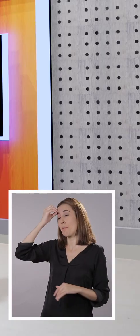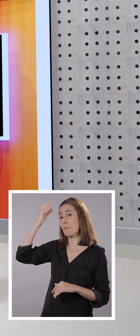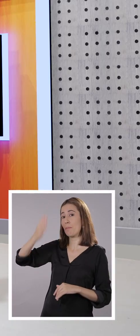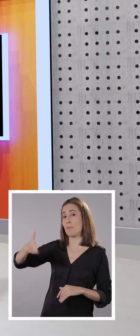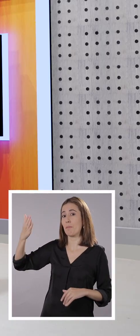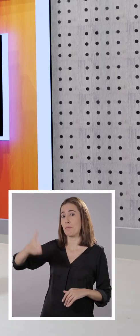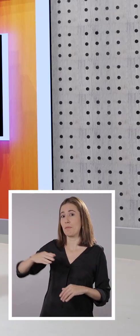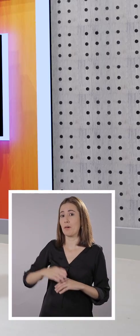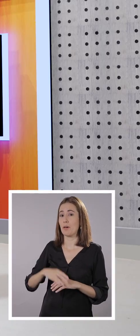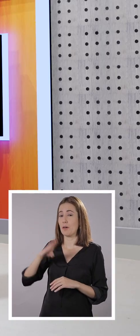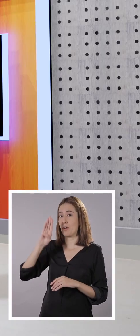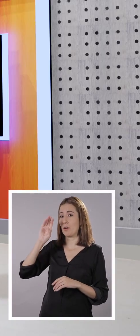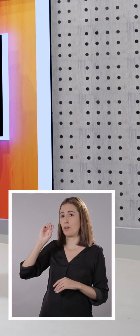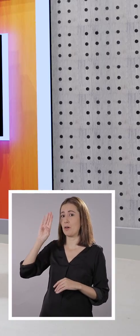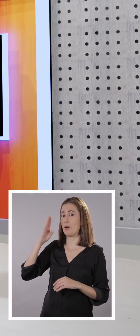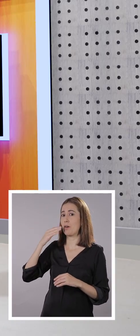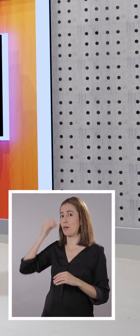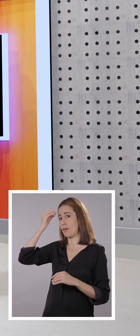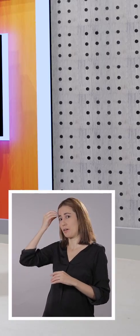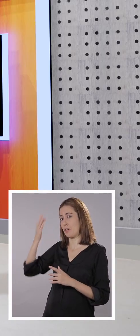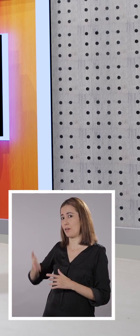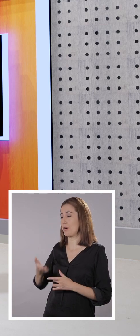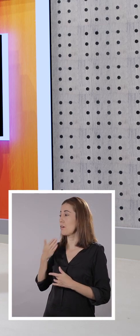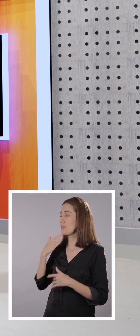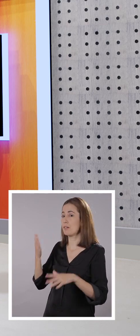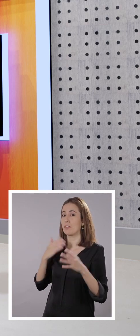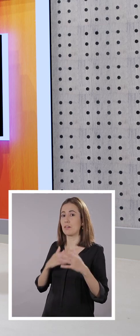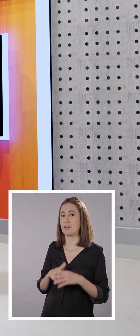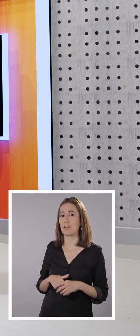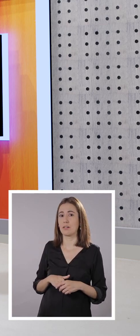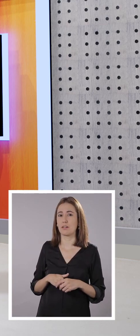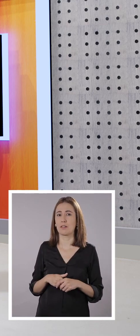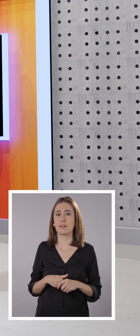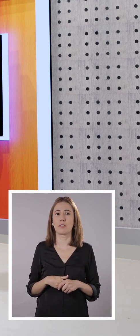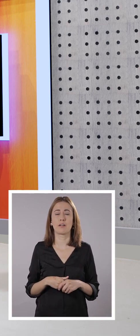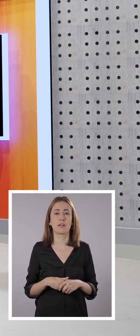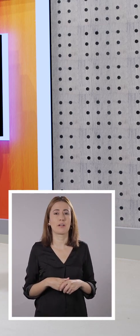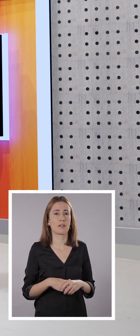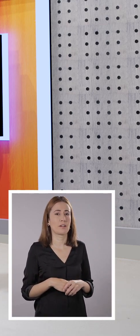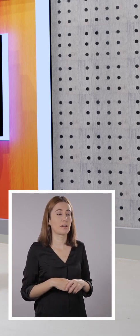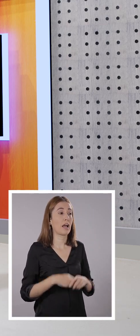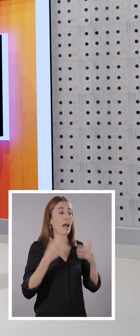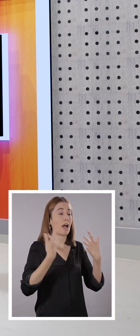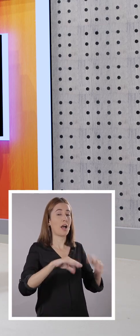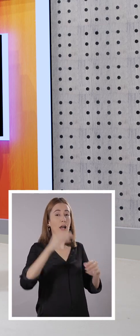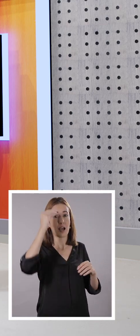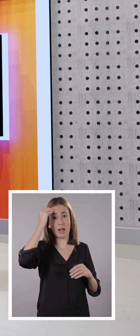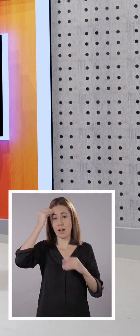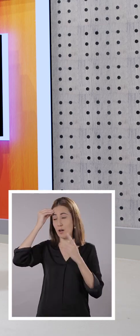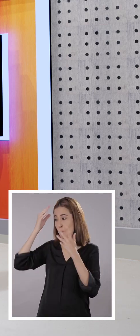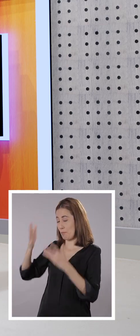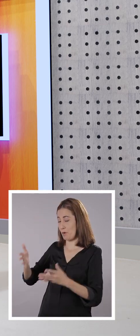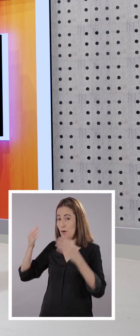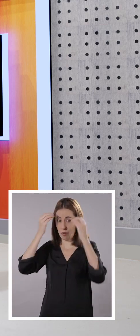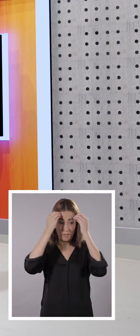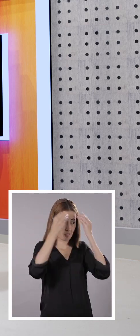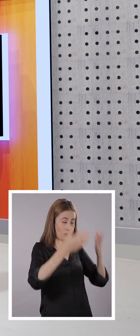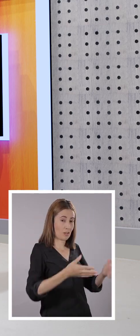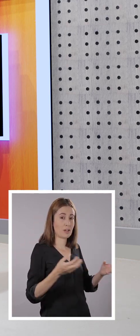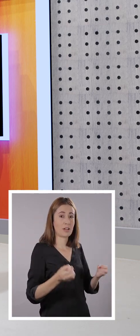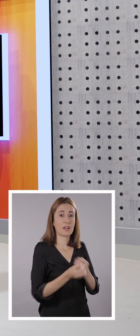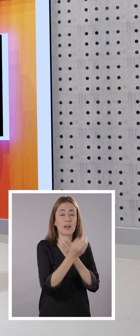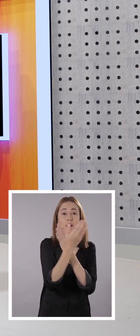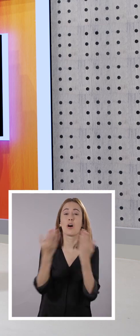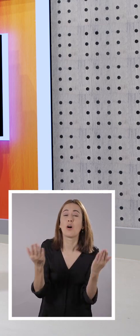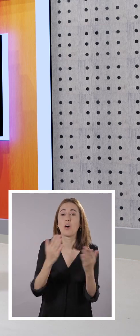Bob! ¡Profe! ¡Venga! ¡Hola, Anto! ¿Cómo le va? ¡Muy bien! ¡Hola, chicos! ¡Hola,